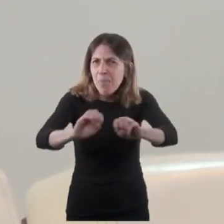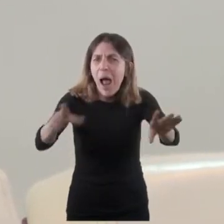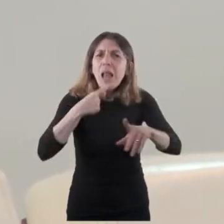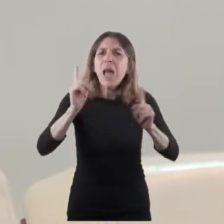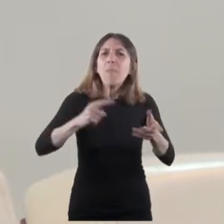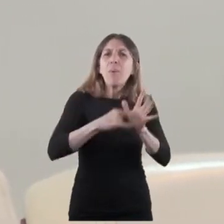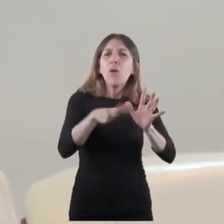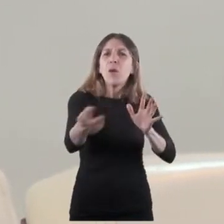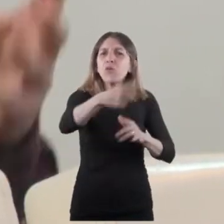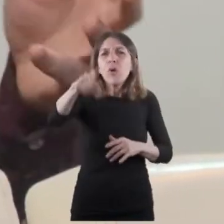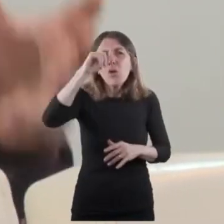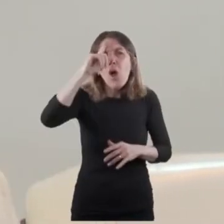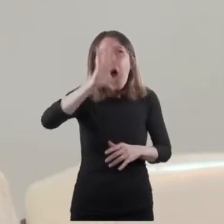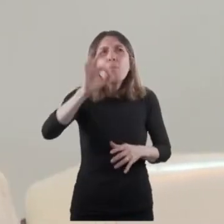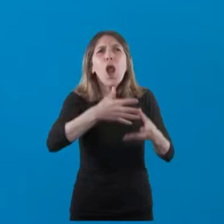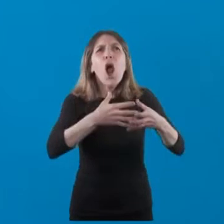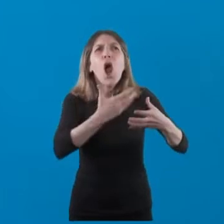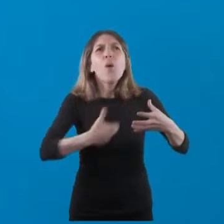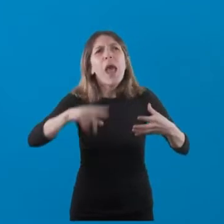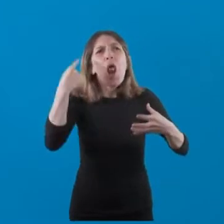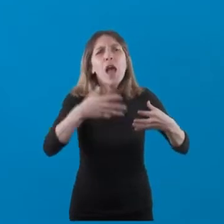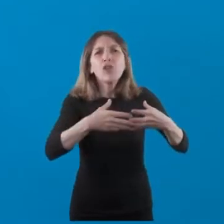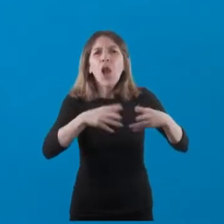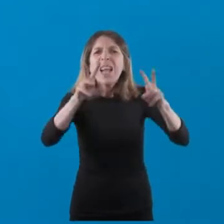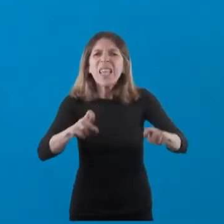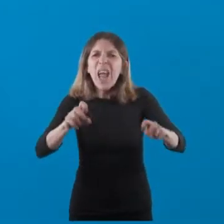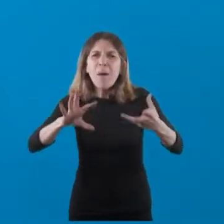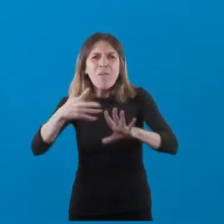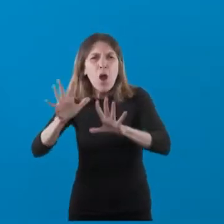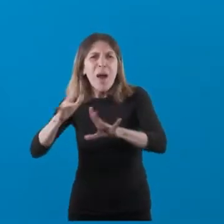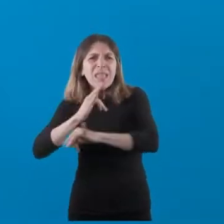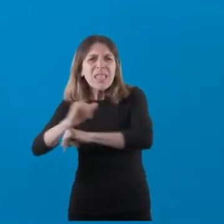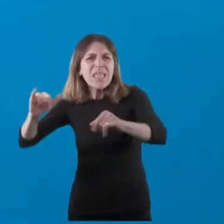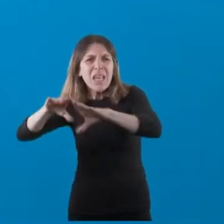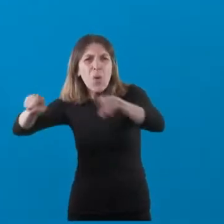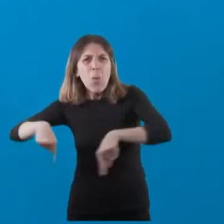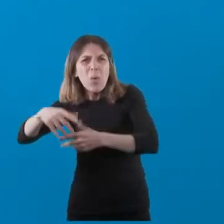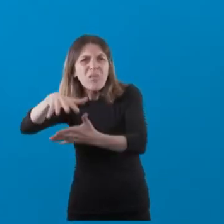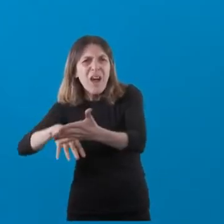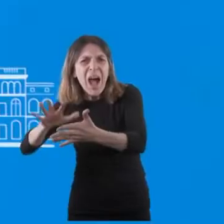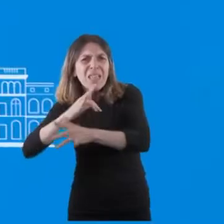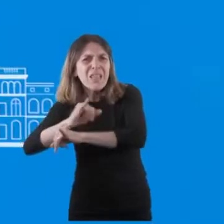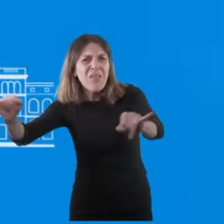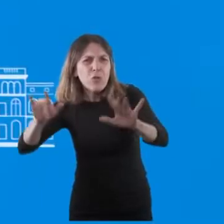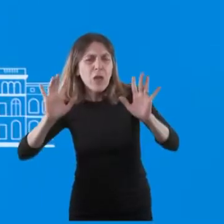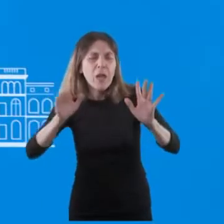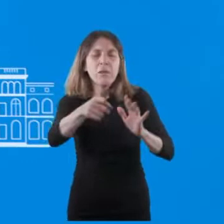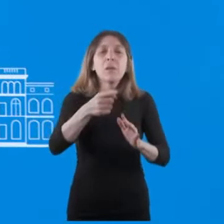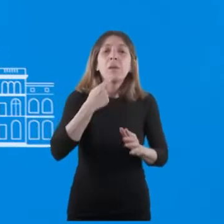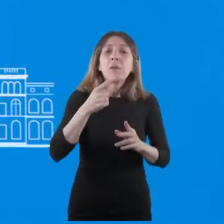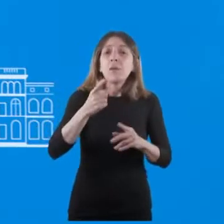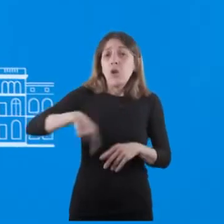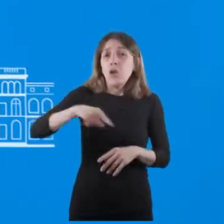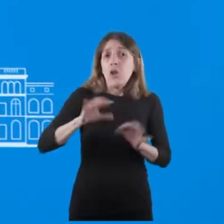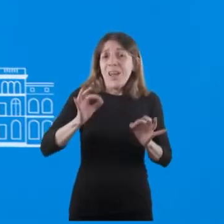Buenos Aires. ¿Qué opinión tiene el Gobierno Nacional sobre esta política de control de daños con respecto a las adicciones? Nosotros acabamos de